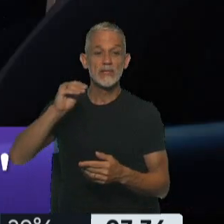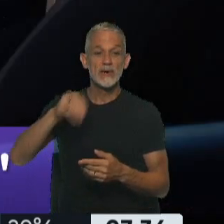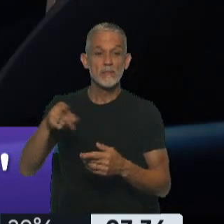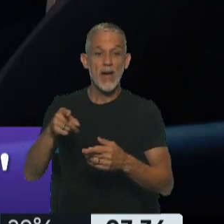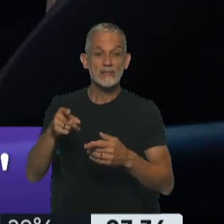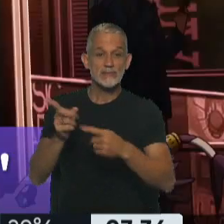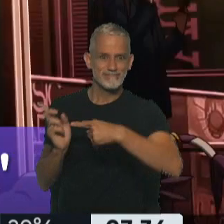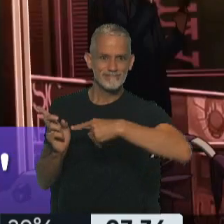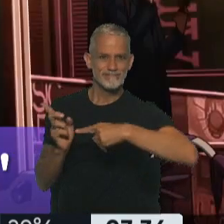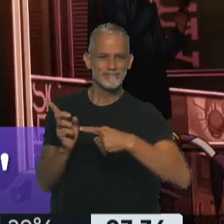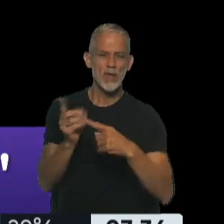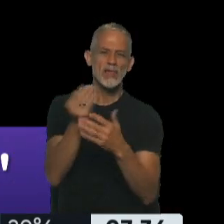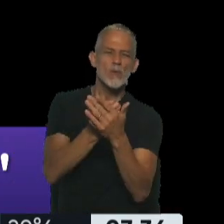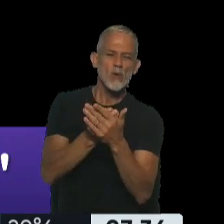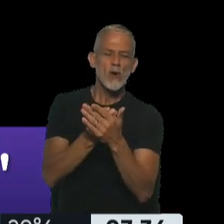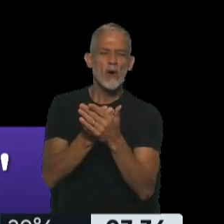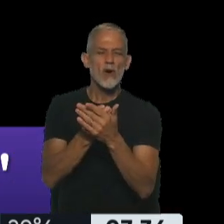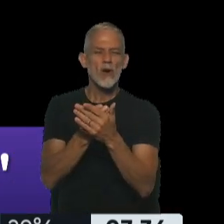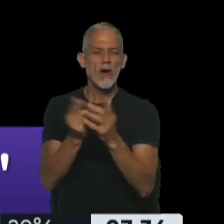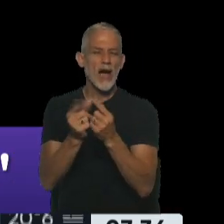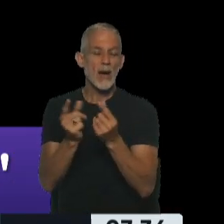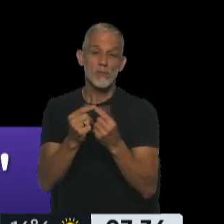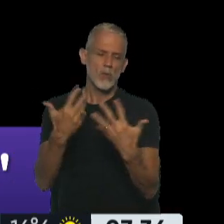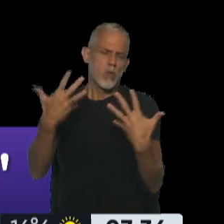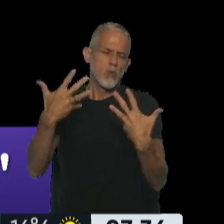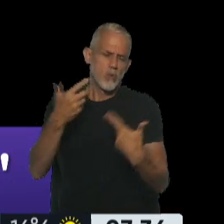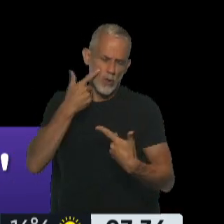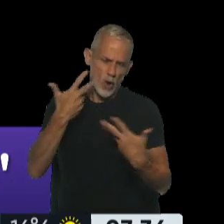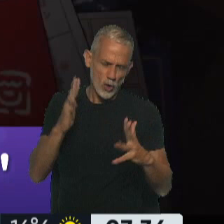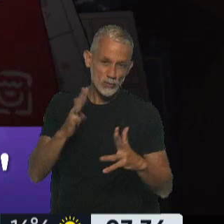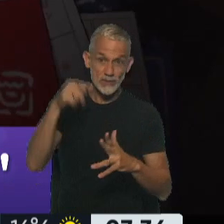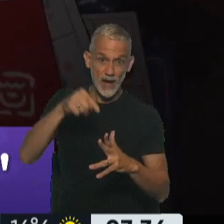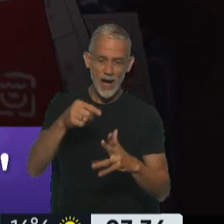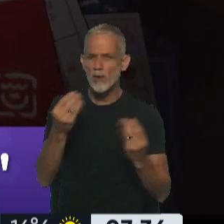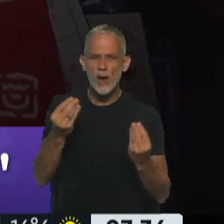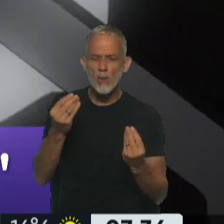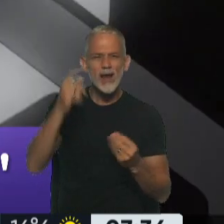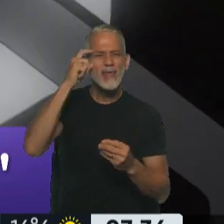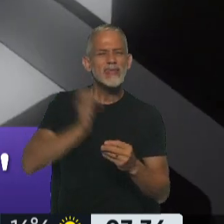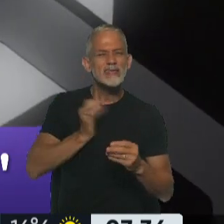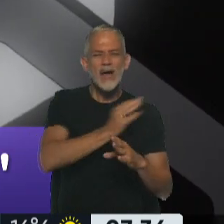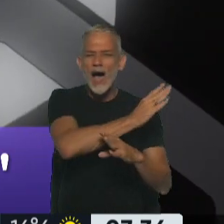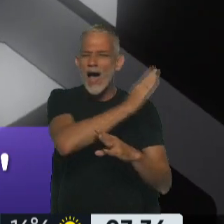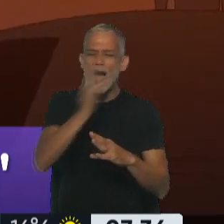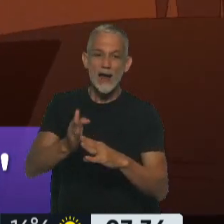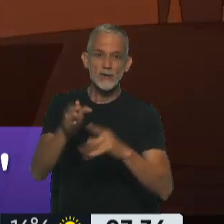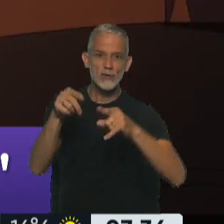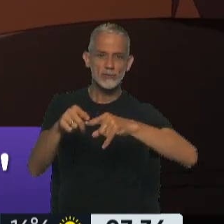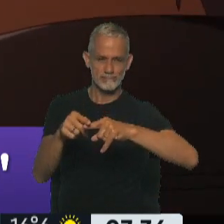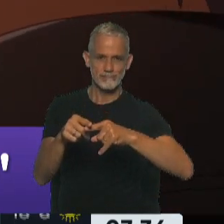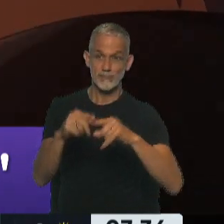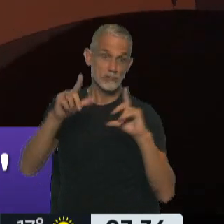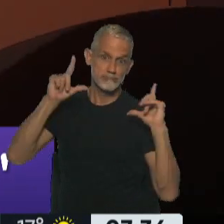de este anime, o esta historieta japonesa, muy popular y que en esta secuela toma la acción 10 años después de la última película. Con los